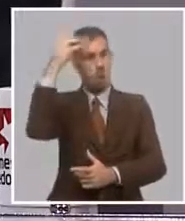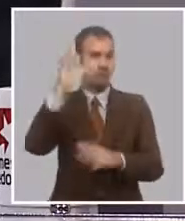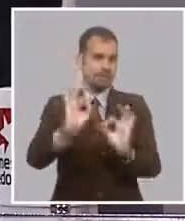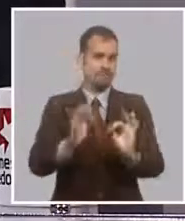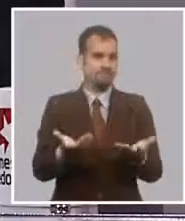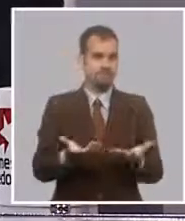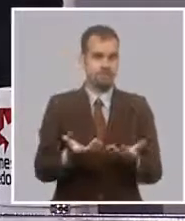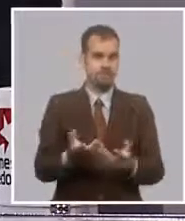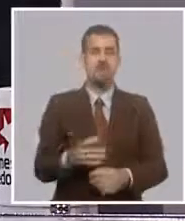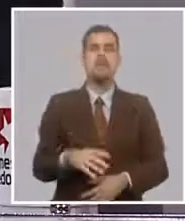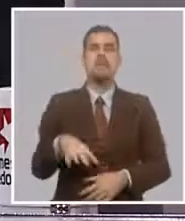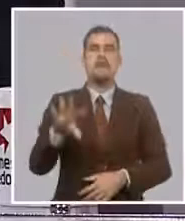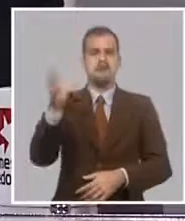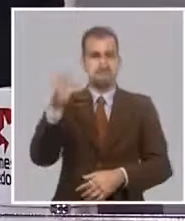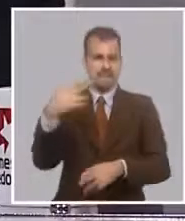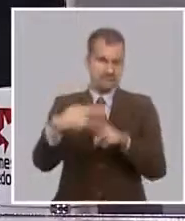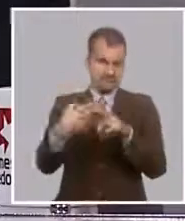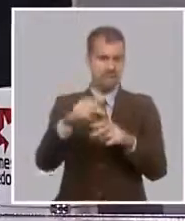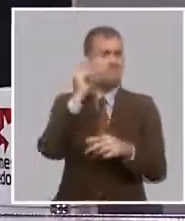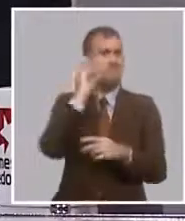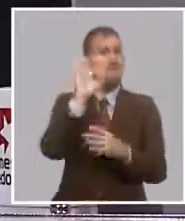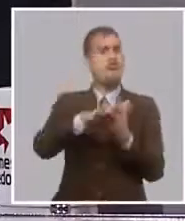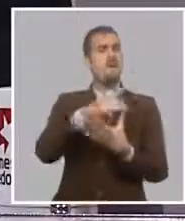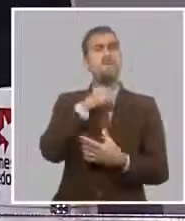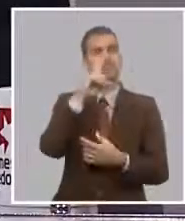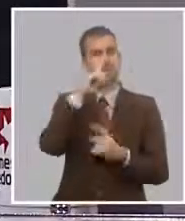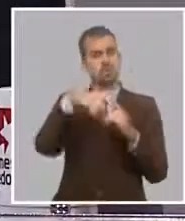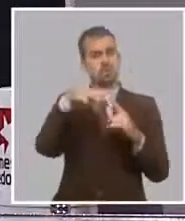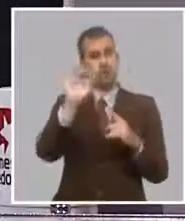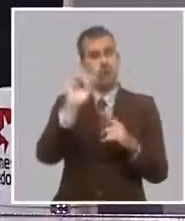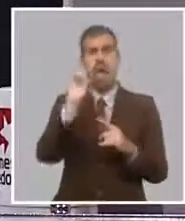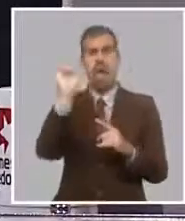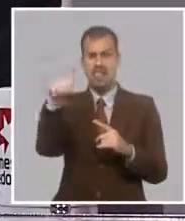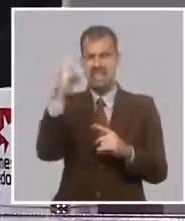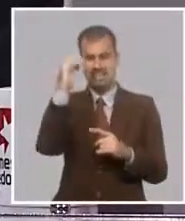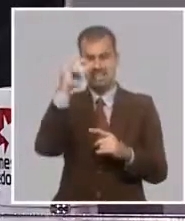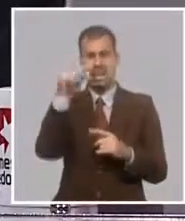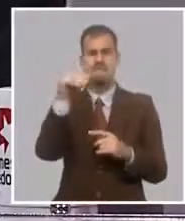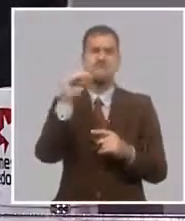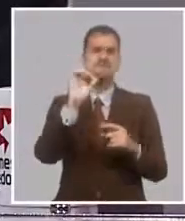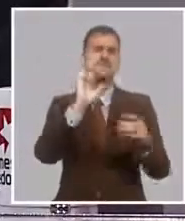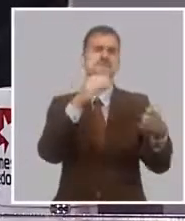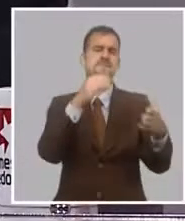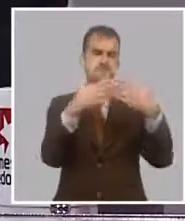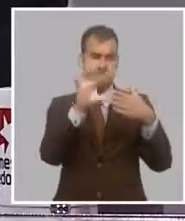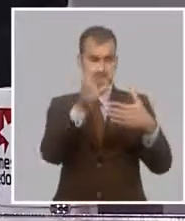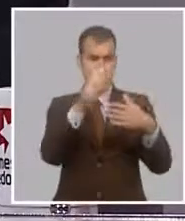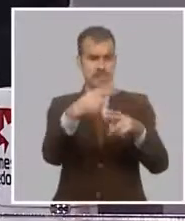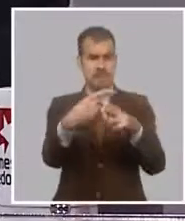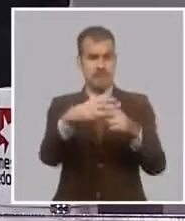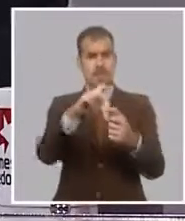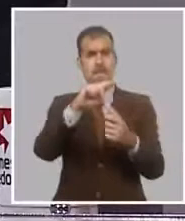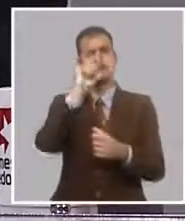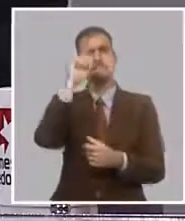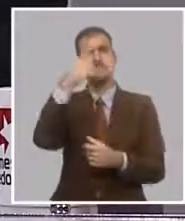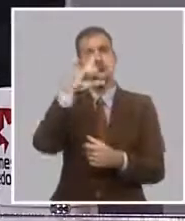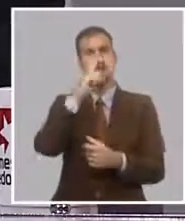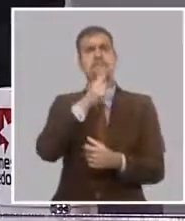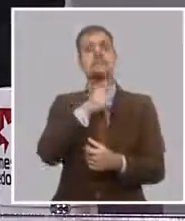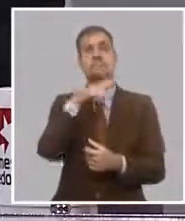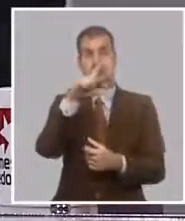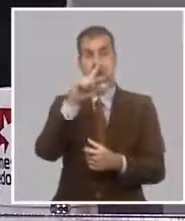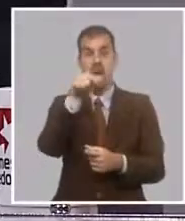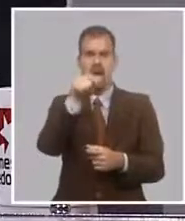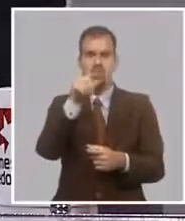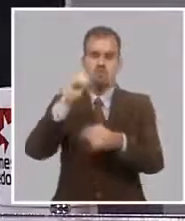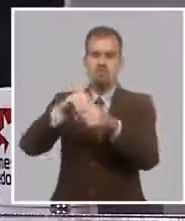un primer momento será un fondo de fomento que se ha decidido que esté también en el BANDEC, se va a nutrir de fondos